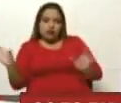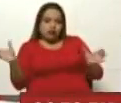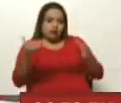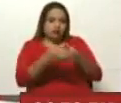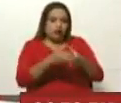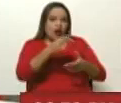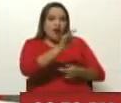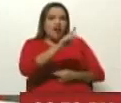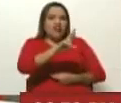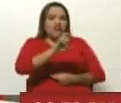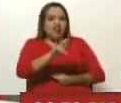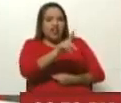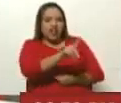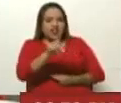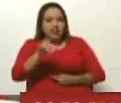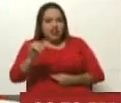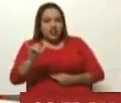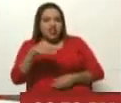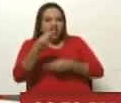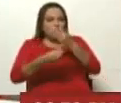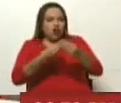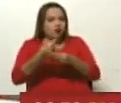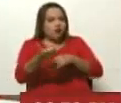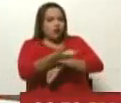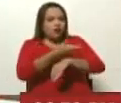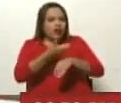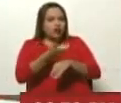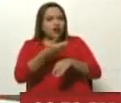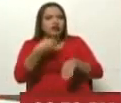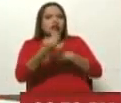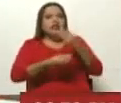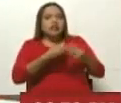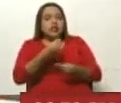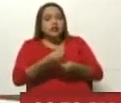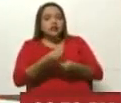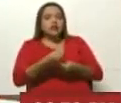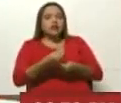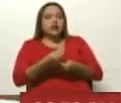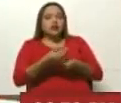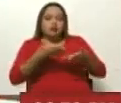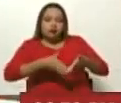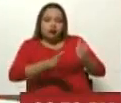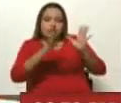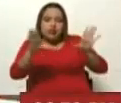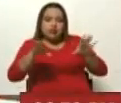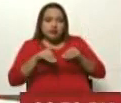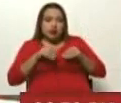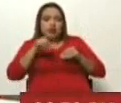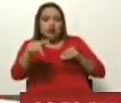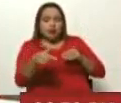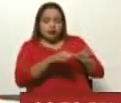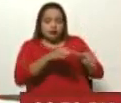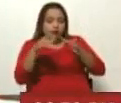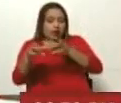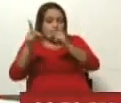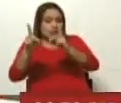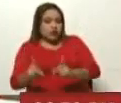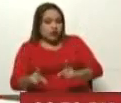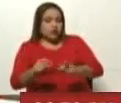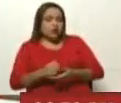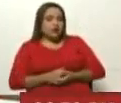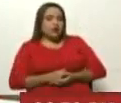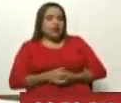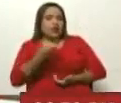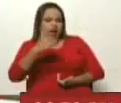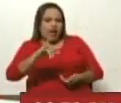y cómo el gobierno hizo lo conducente para que esto fuera, y lo reconoció, en tanto su contraparte determinó que tenía